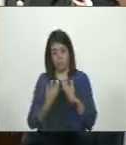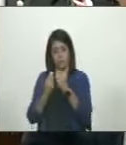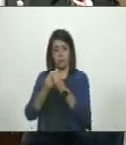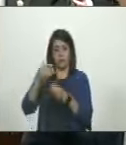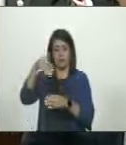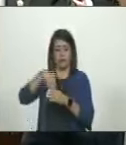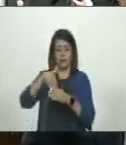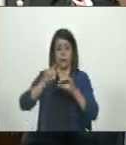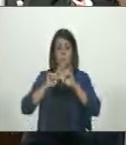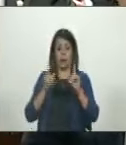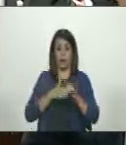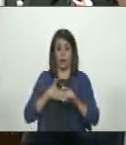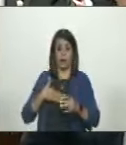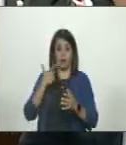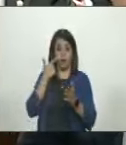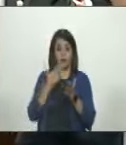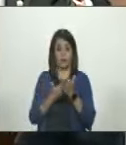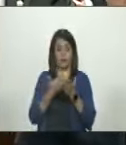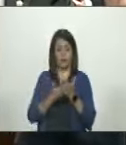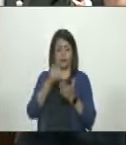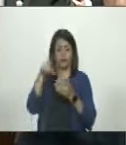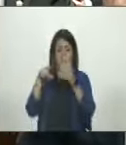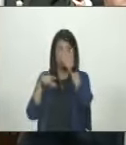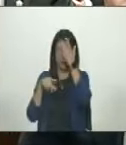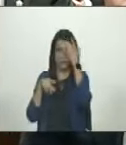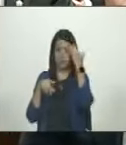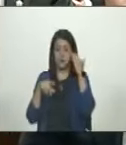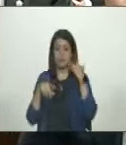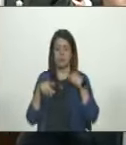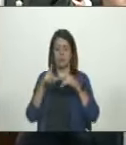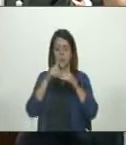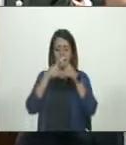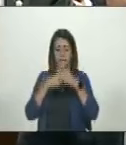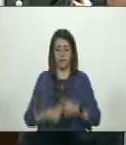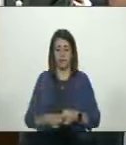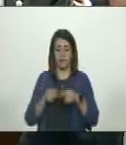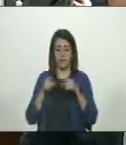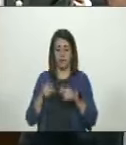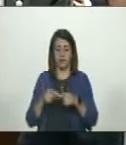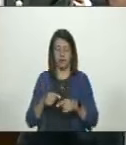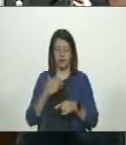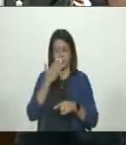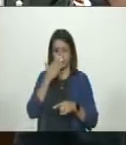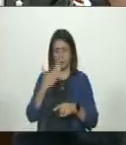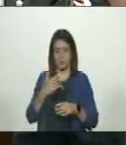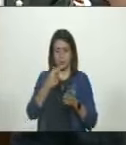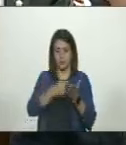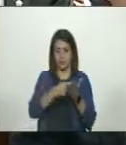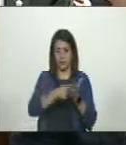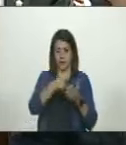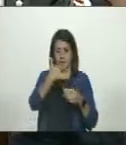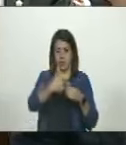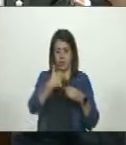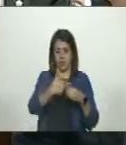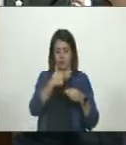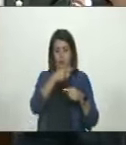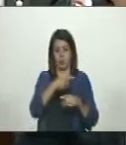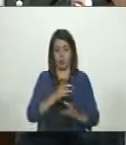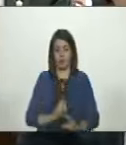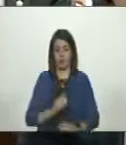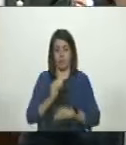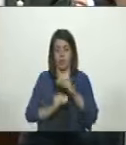voto, pero queremos dar constancia que también en este presupuesto esa subestimación de los ingresos petroleros